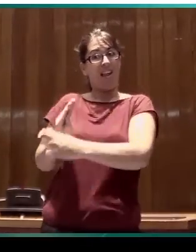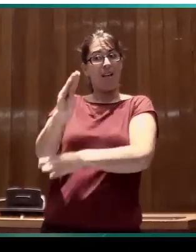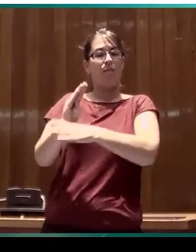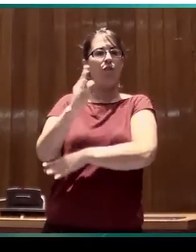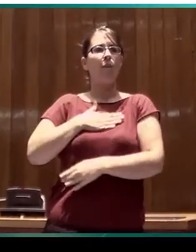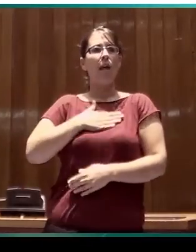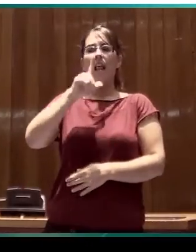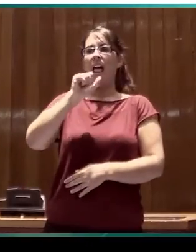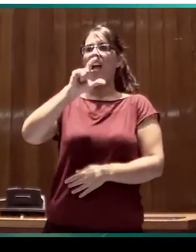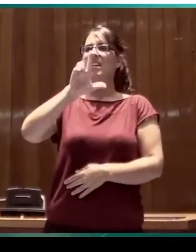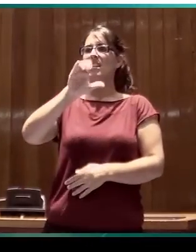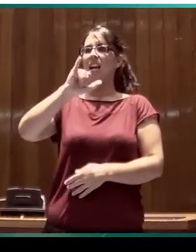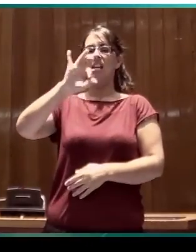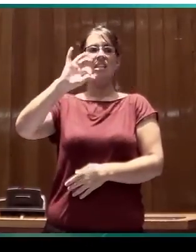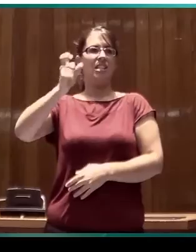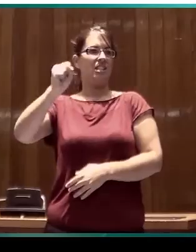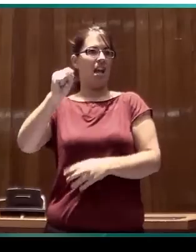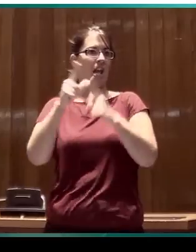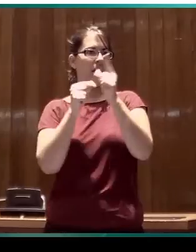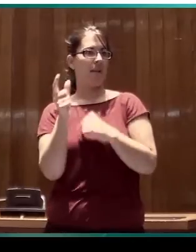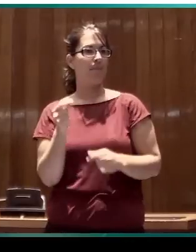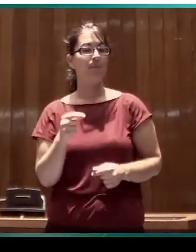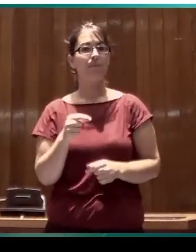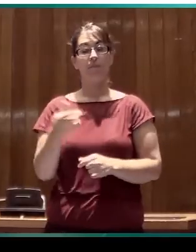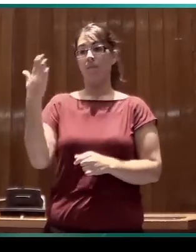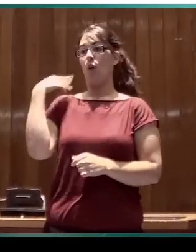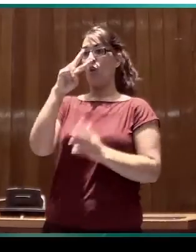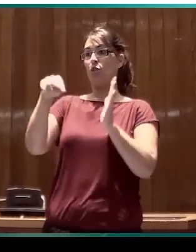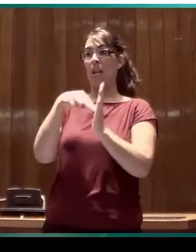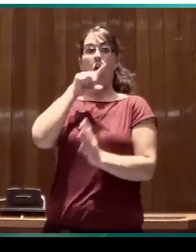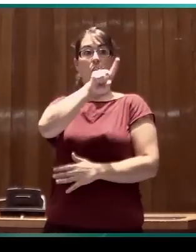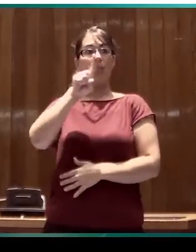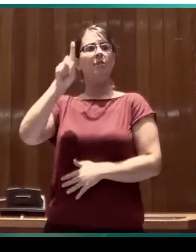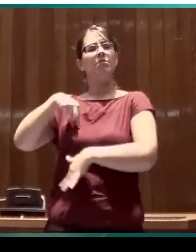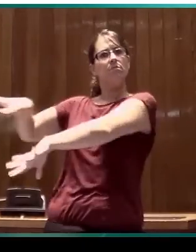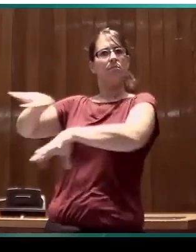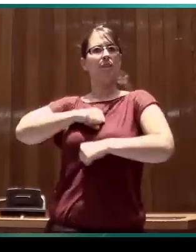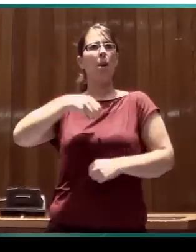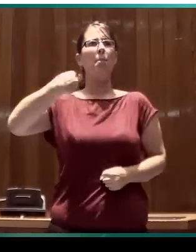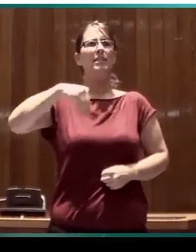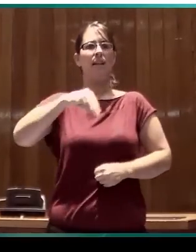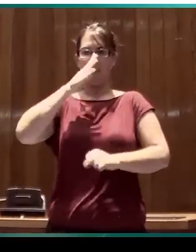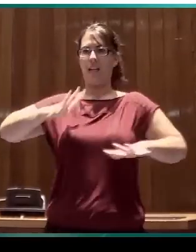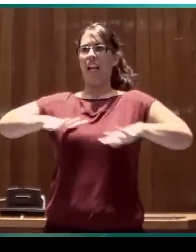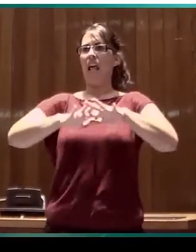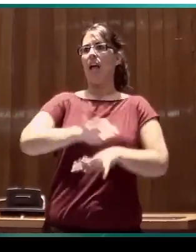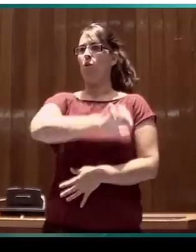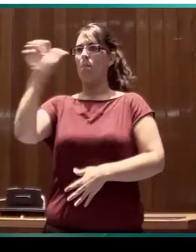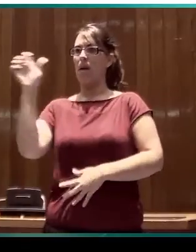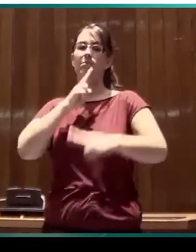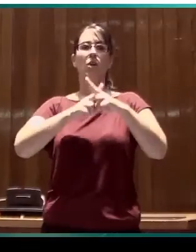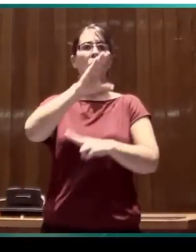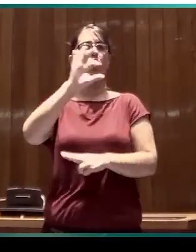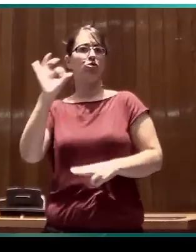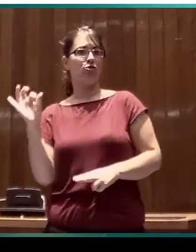Desde 2011, es presidente de una red, un tipo de red europea que se llama COST, que